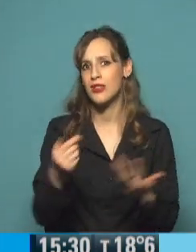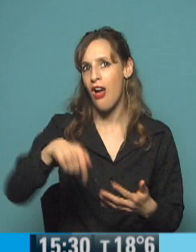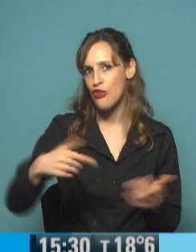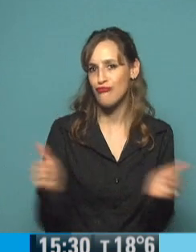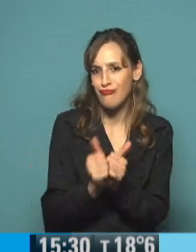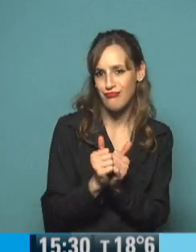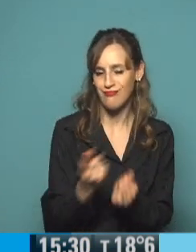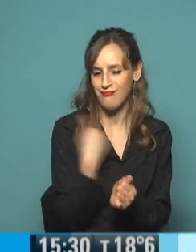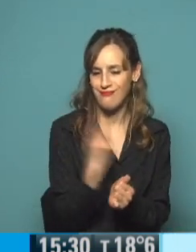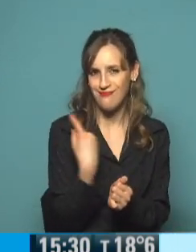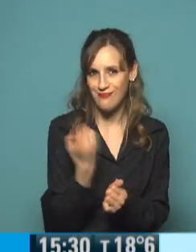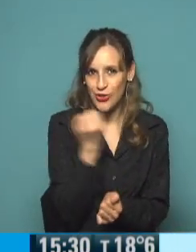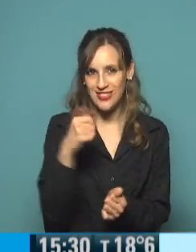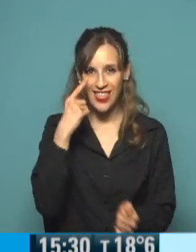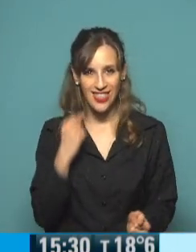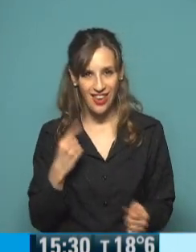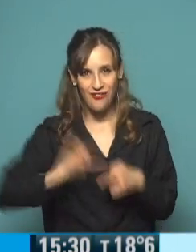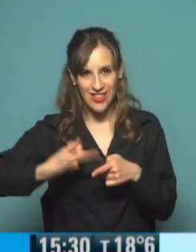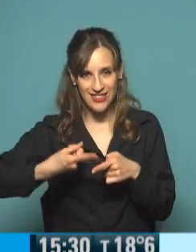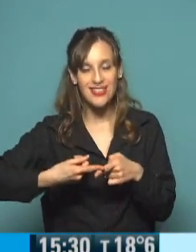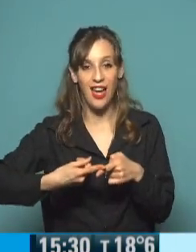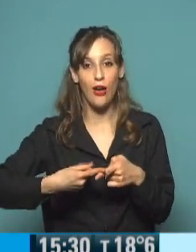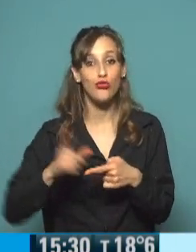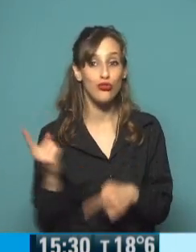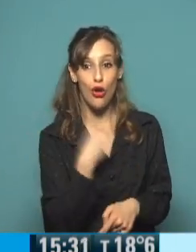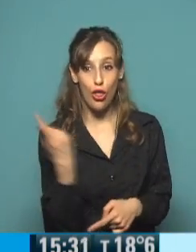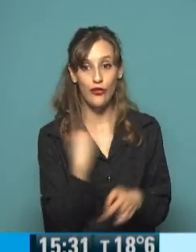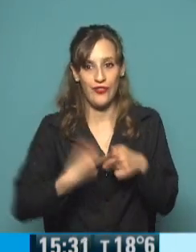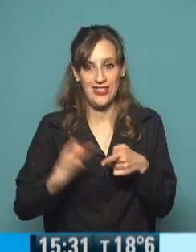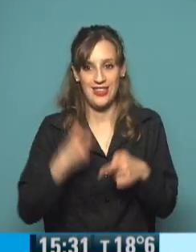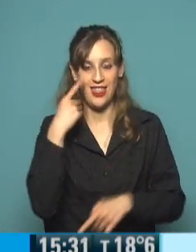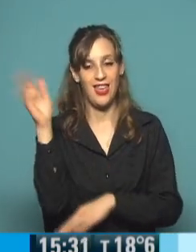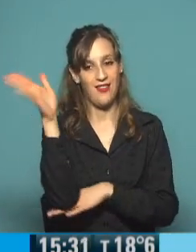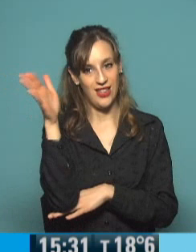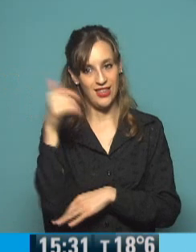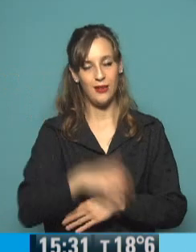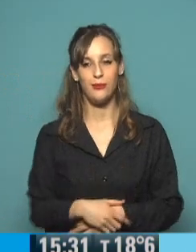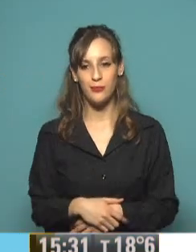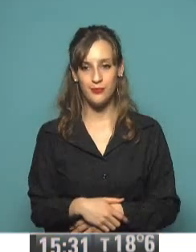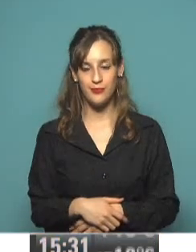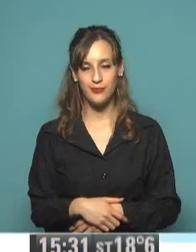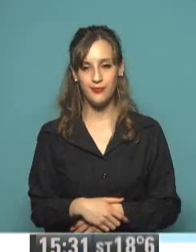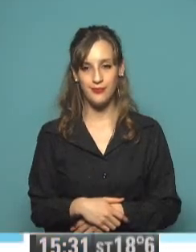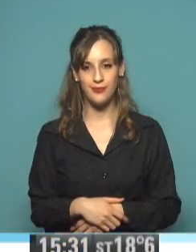importantes de la educación primaria y celebremos juntos y juntas el Día de la Bandera. ¡Gracias!